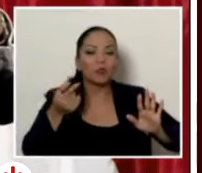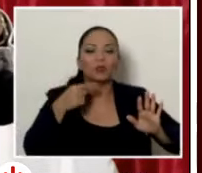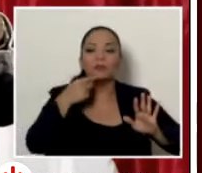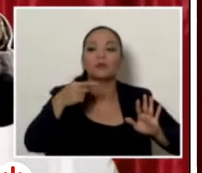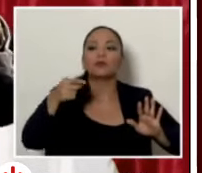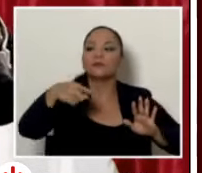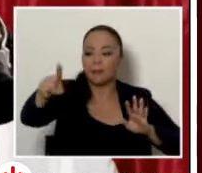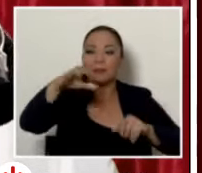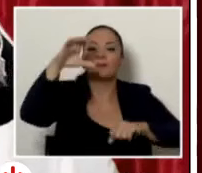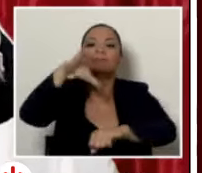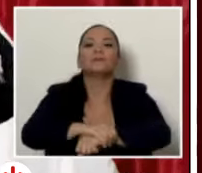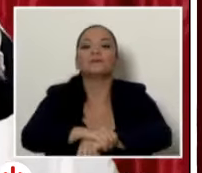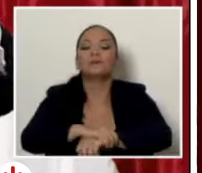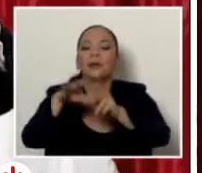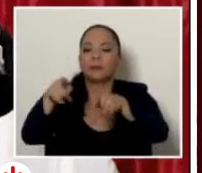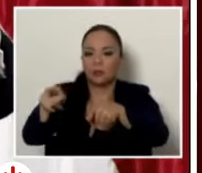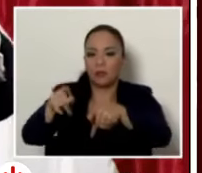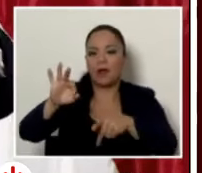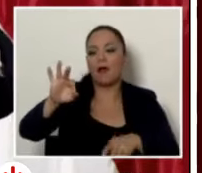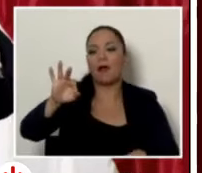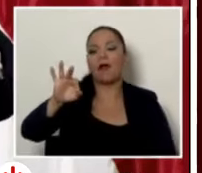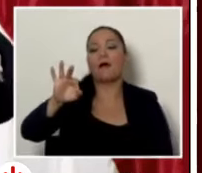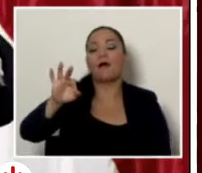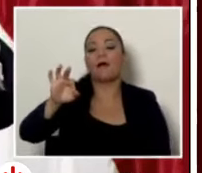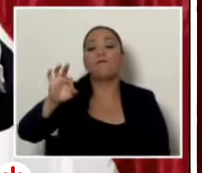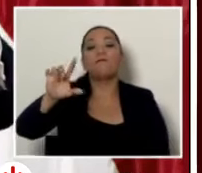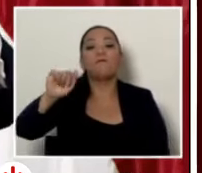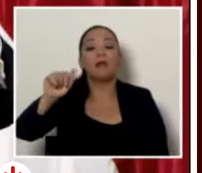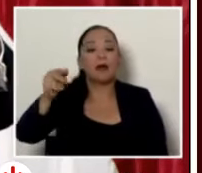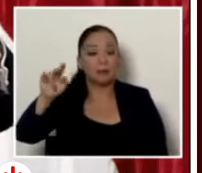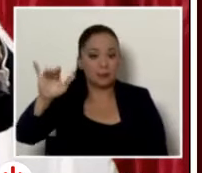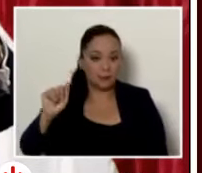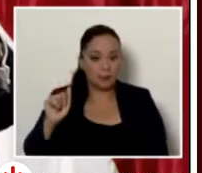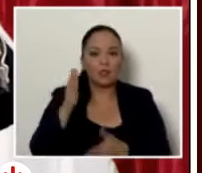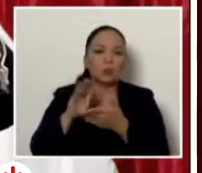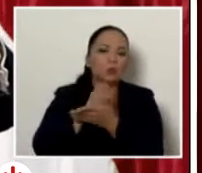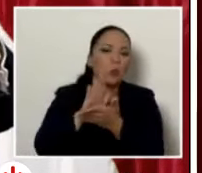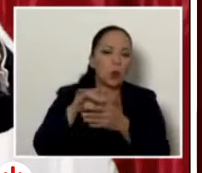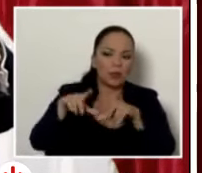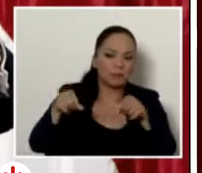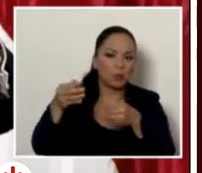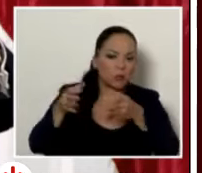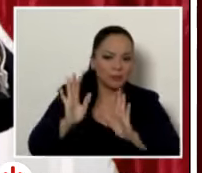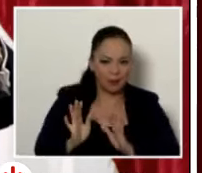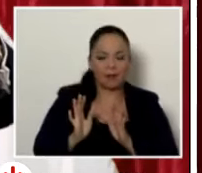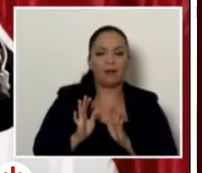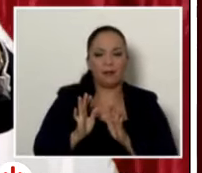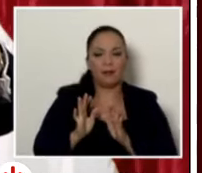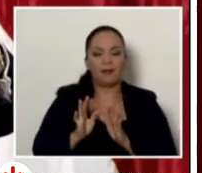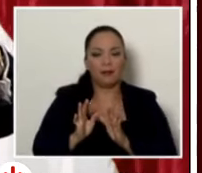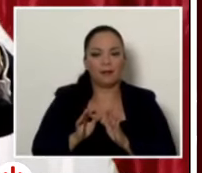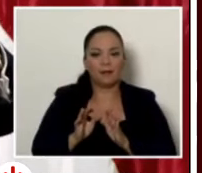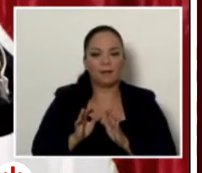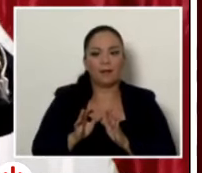en flagrancia de vez en cuando por una orden judicial el liderazgo o el liderazgo funcional lo